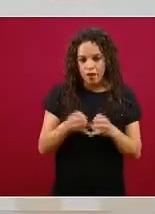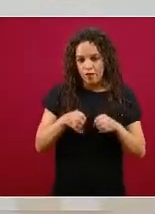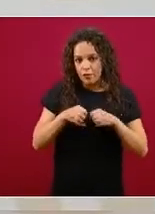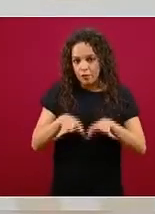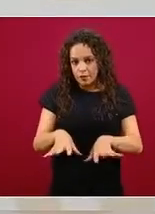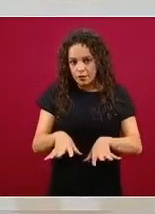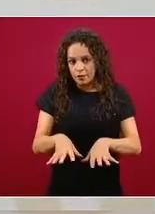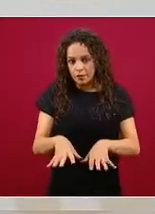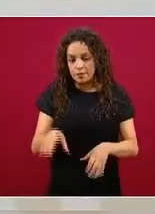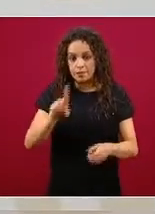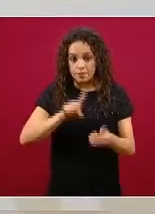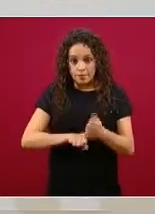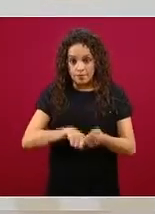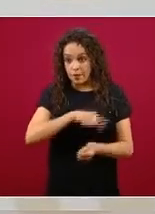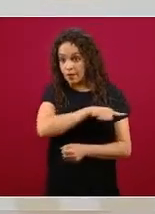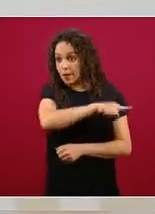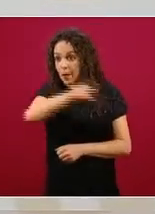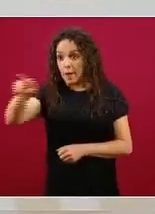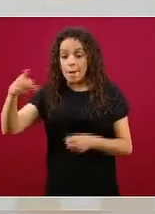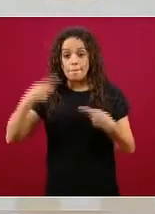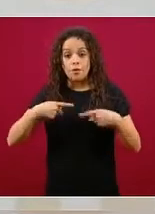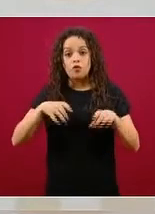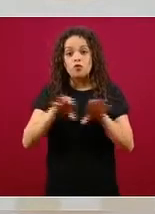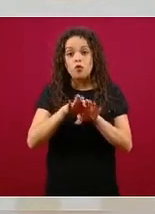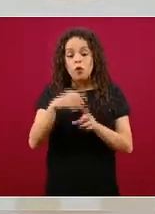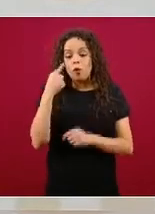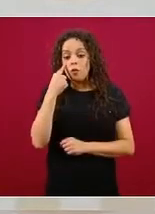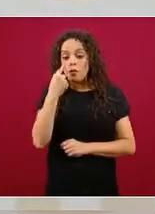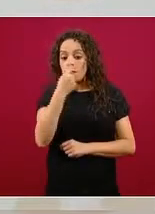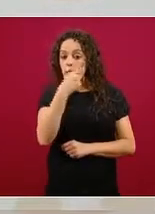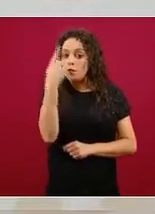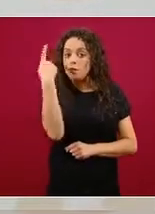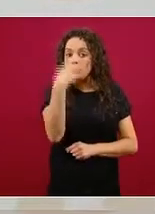suele operar de una manera más,